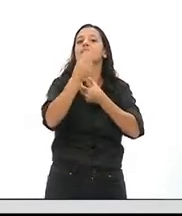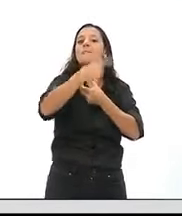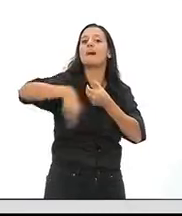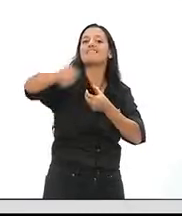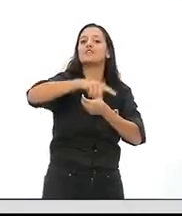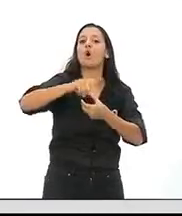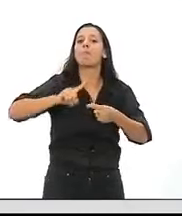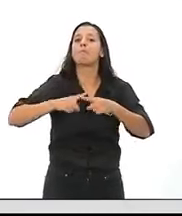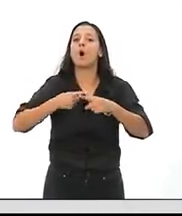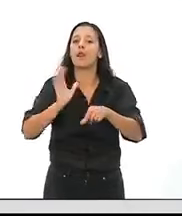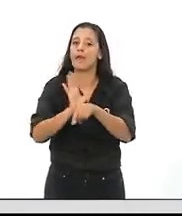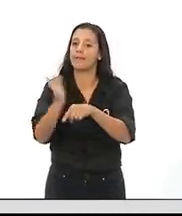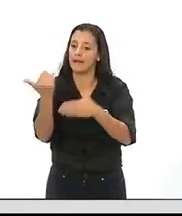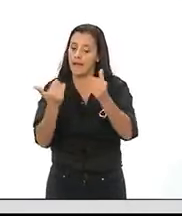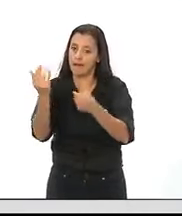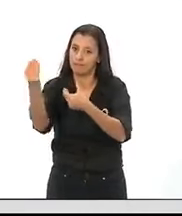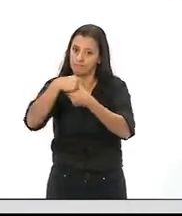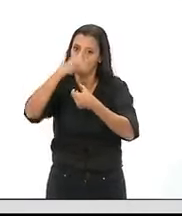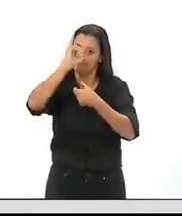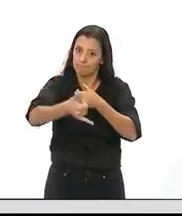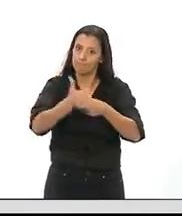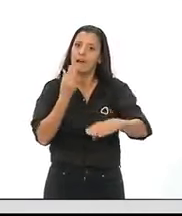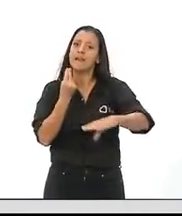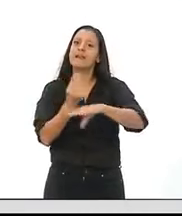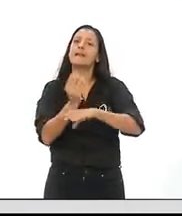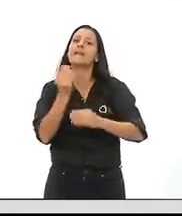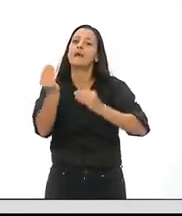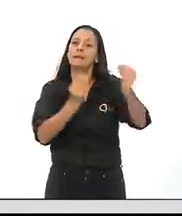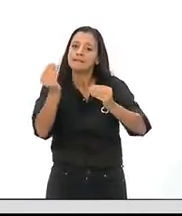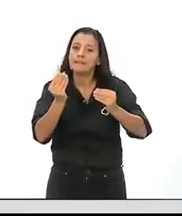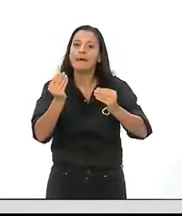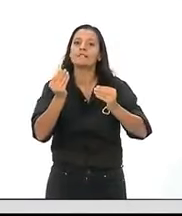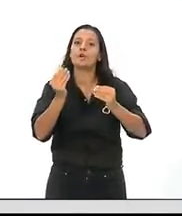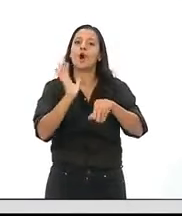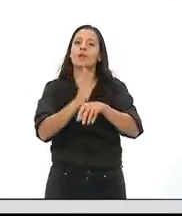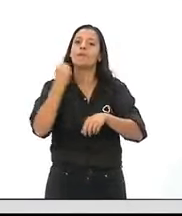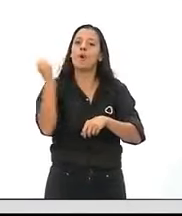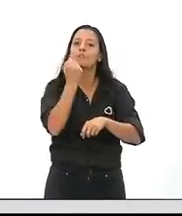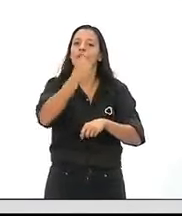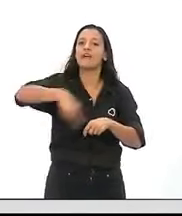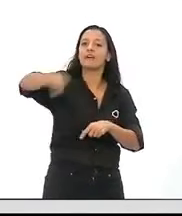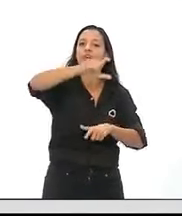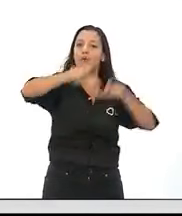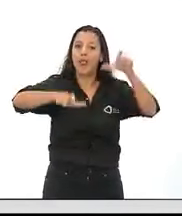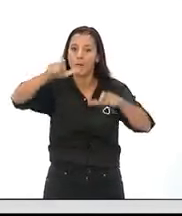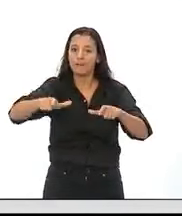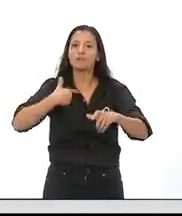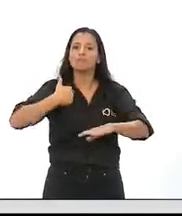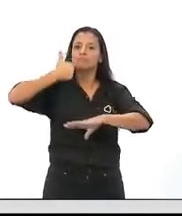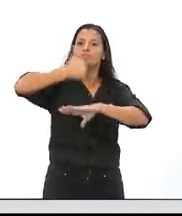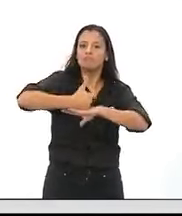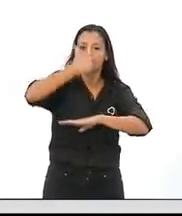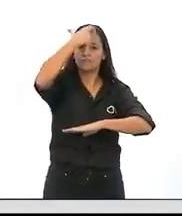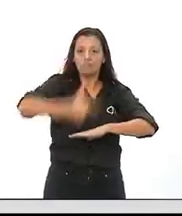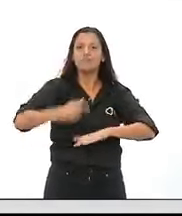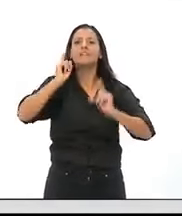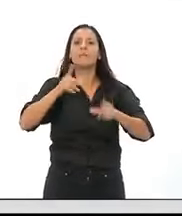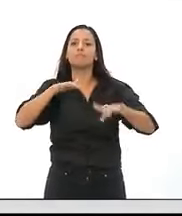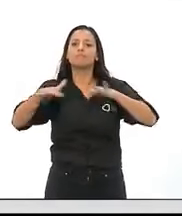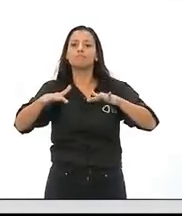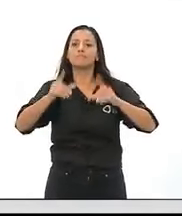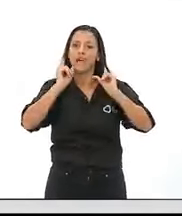política, mediante la representación descriptiva y sustantiva, en presencia y en acto.